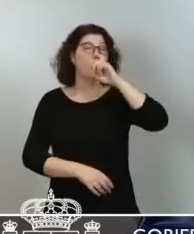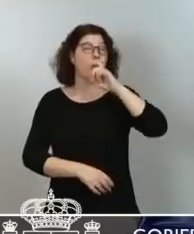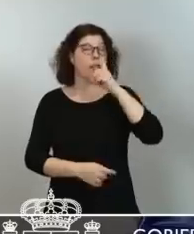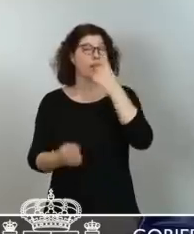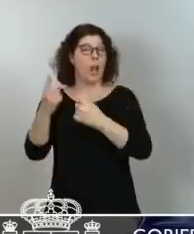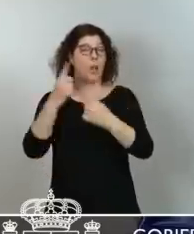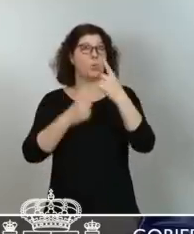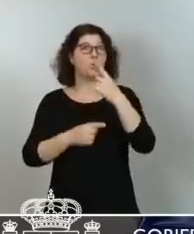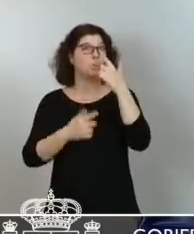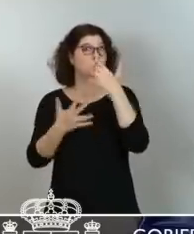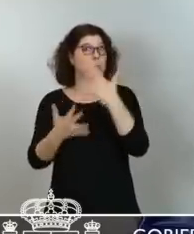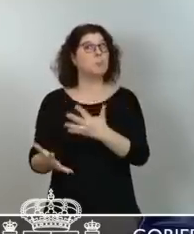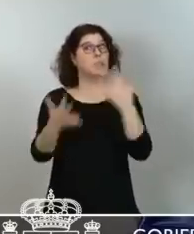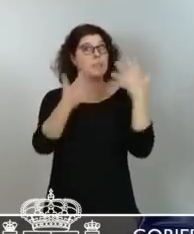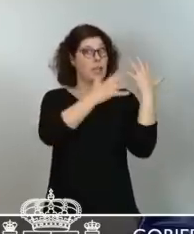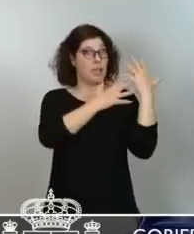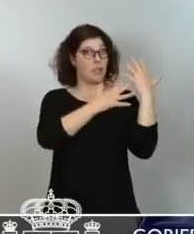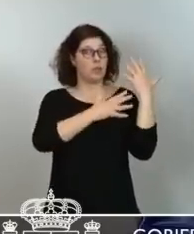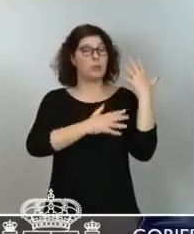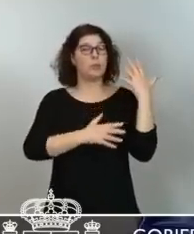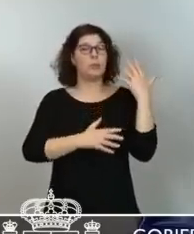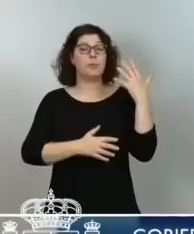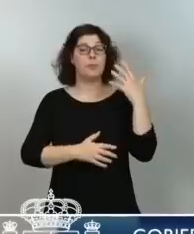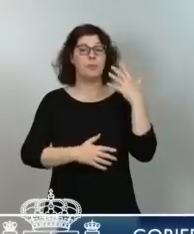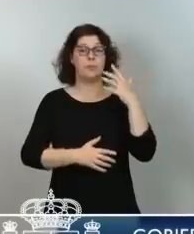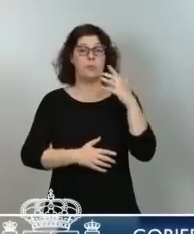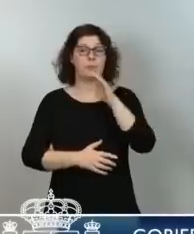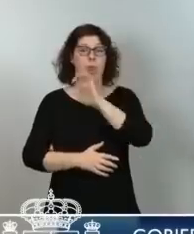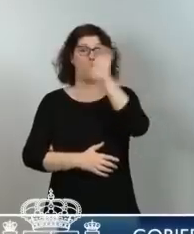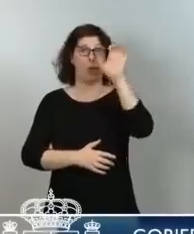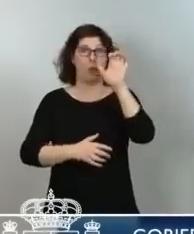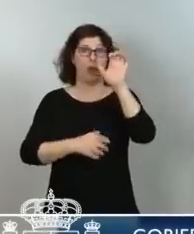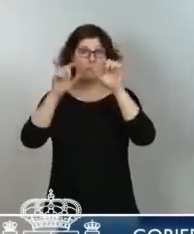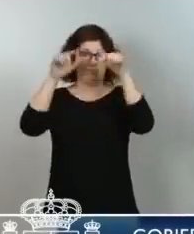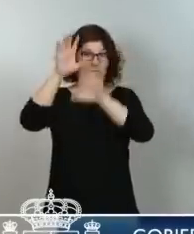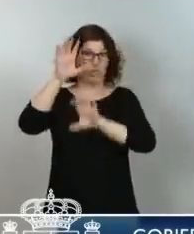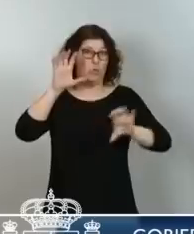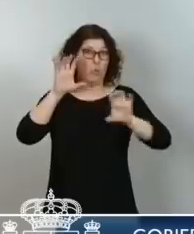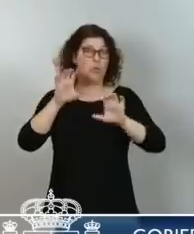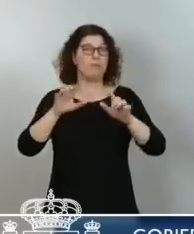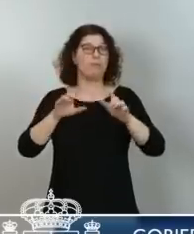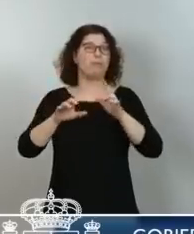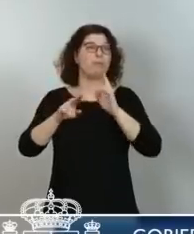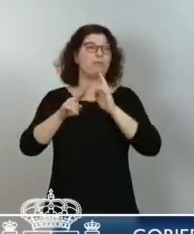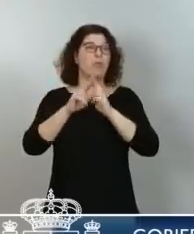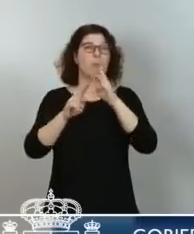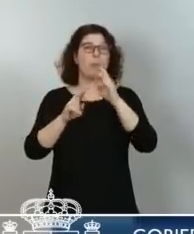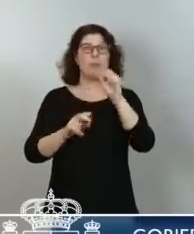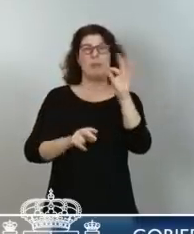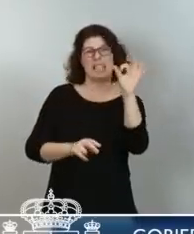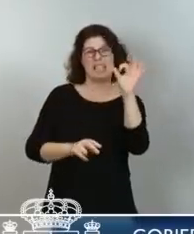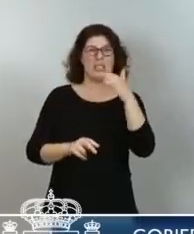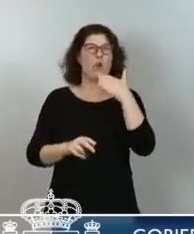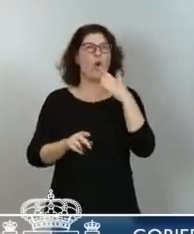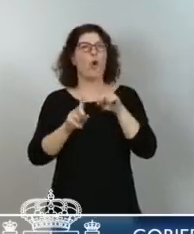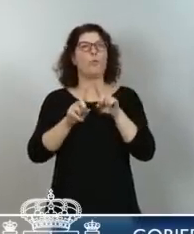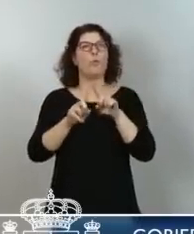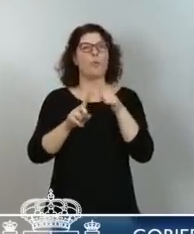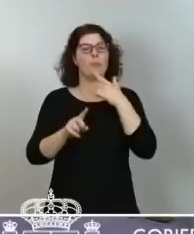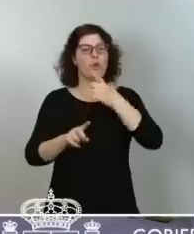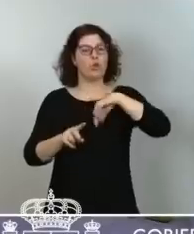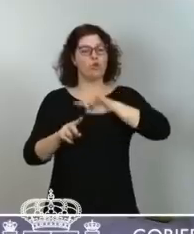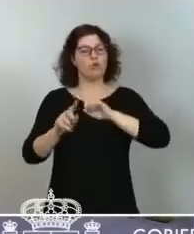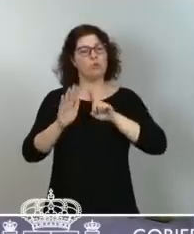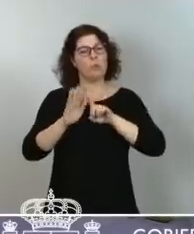a los Estados del Sur de Europa se nos llegó a llamar PICS. Se nos decía que nosotros avanzábamos a una velocidad